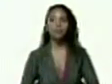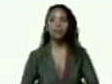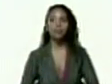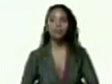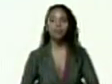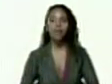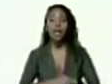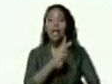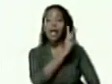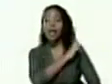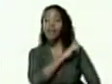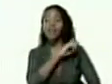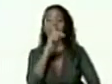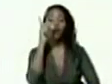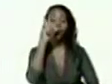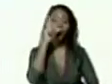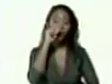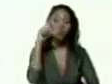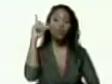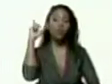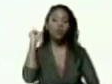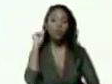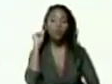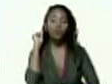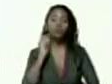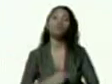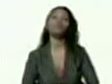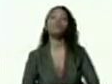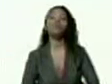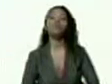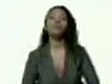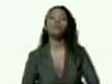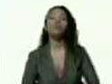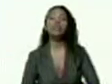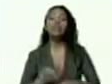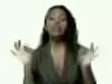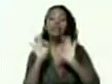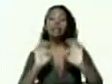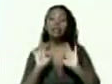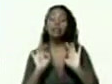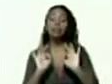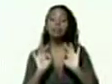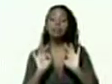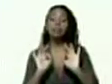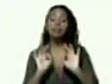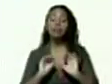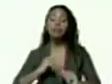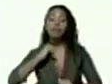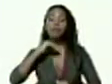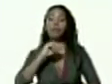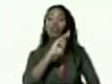jefas o jefes de calle nada más y nada menos que en